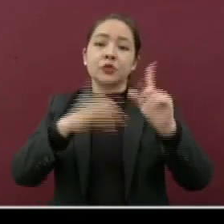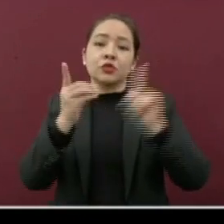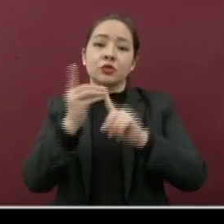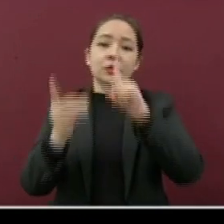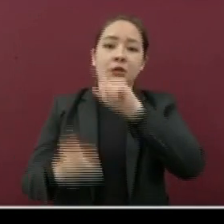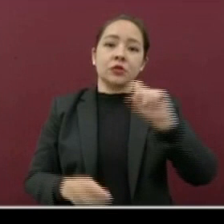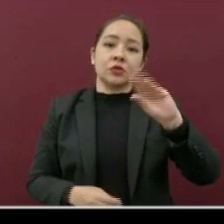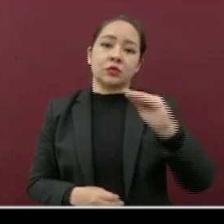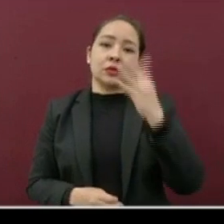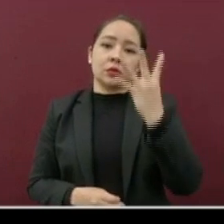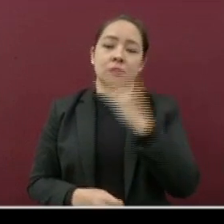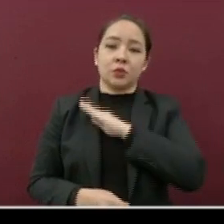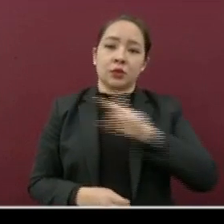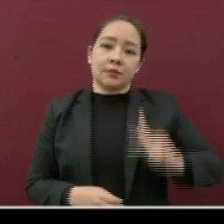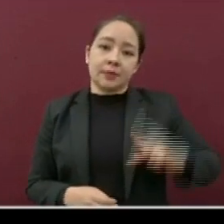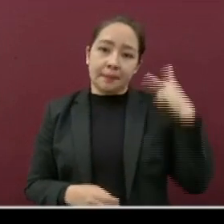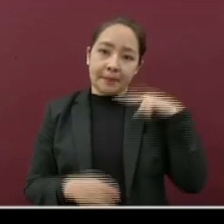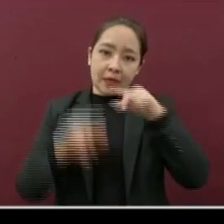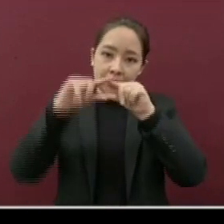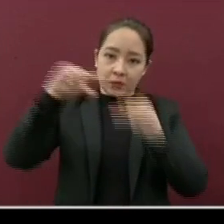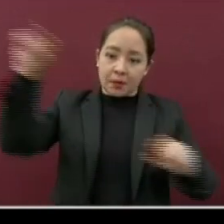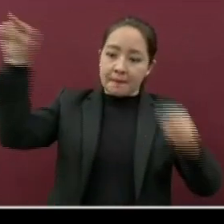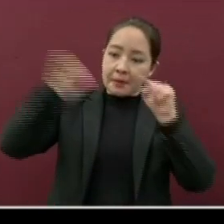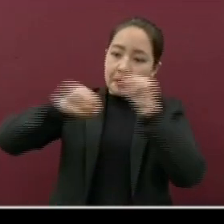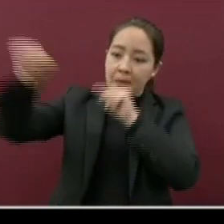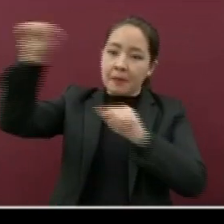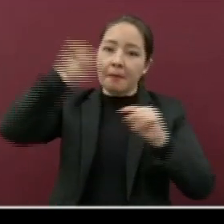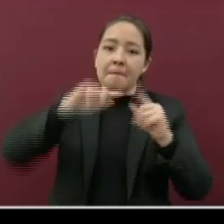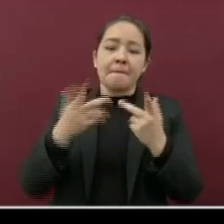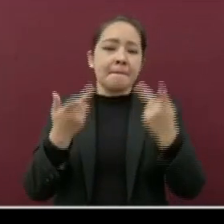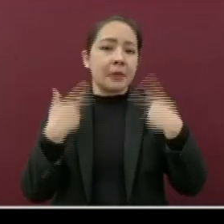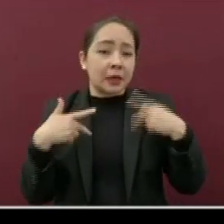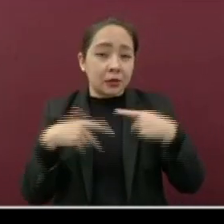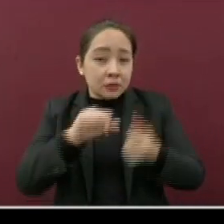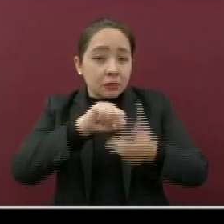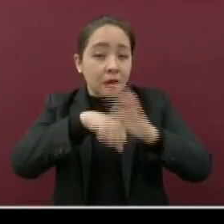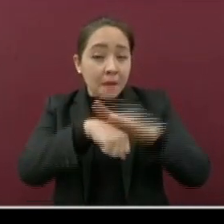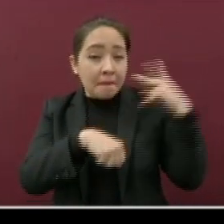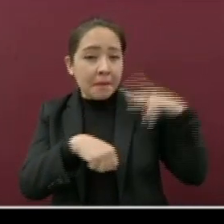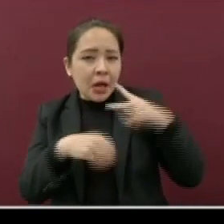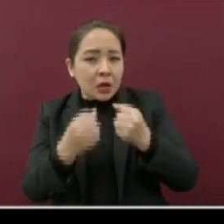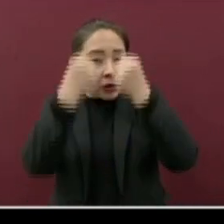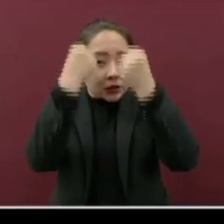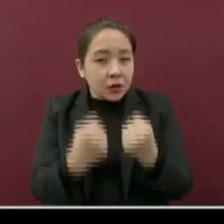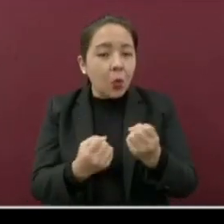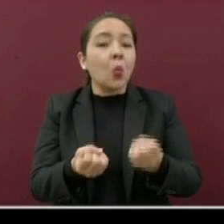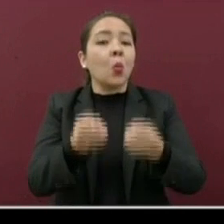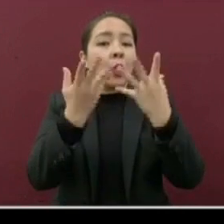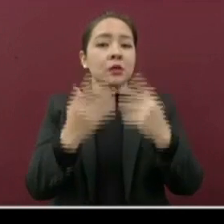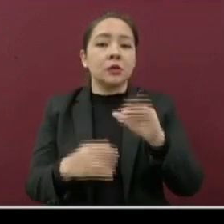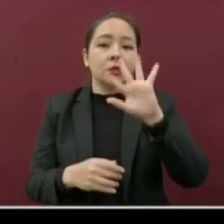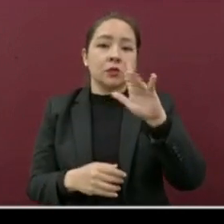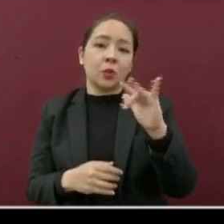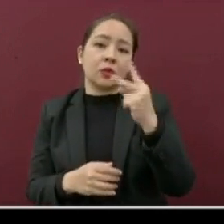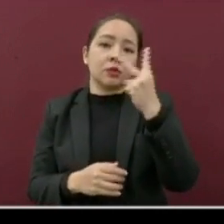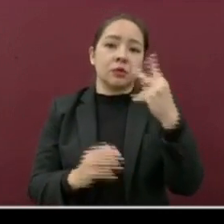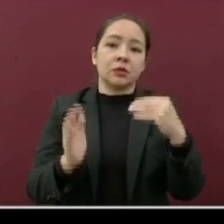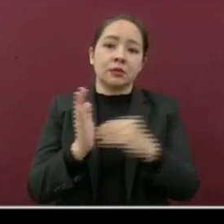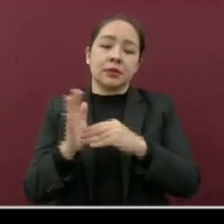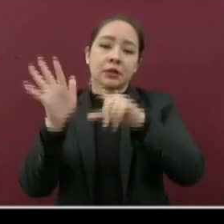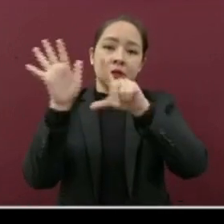municipios de la entidad. Con resultado positivo para SARS-CoV-2, 52 mil